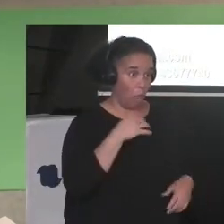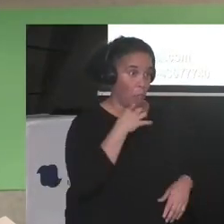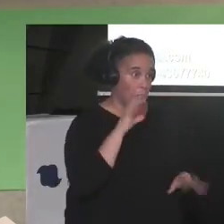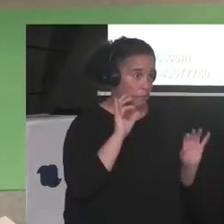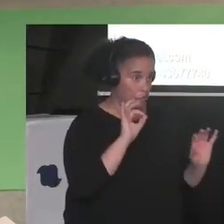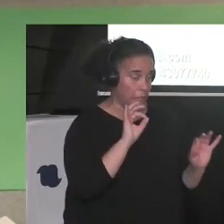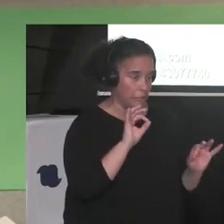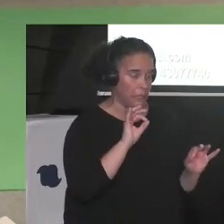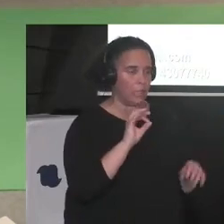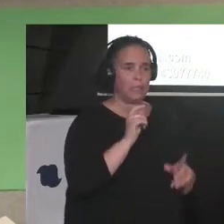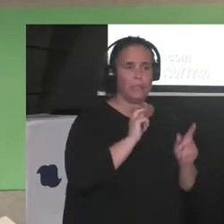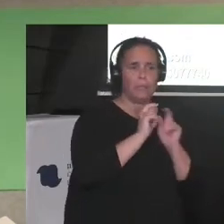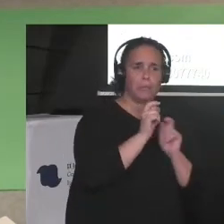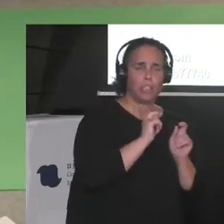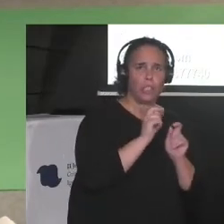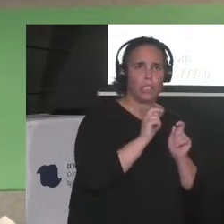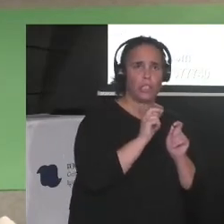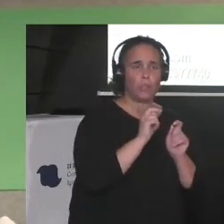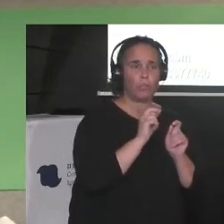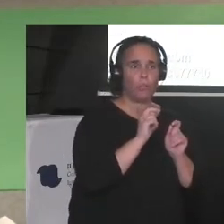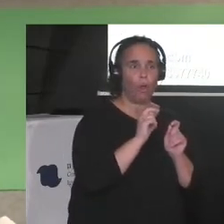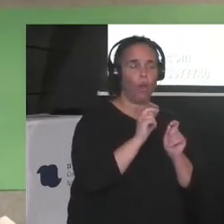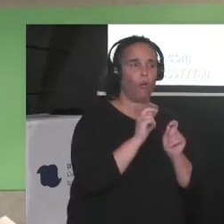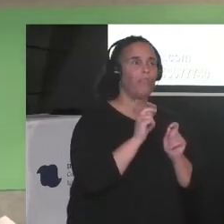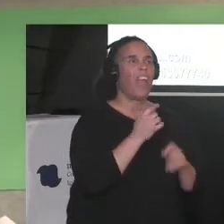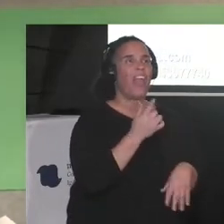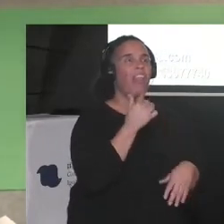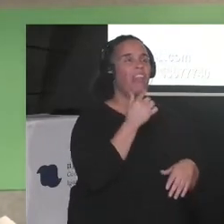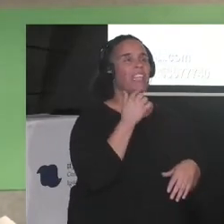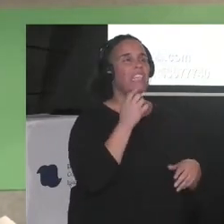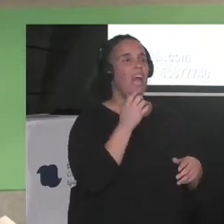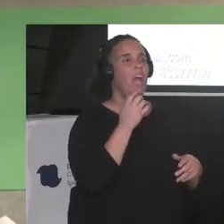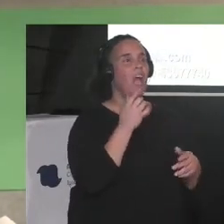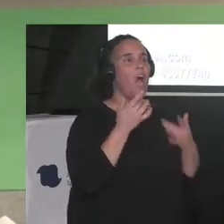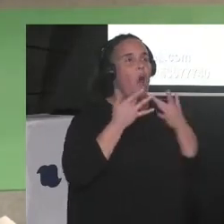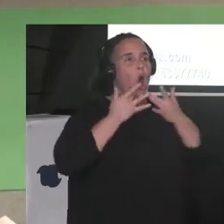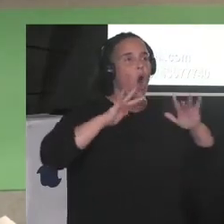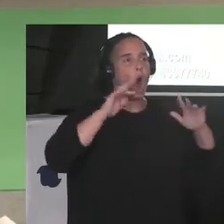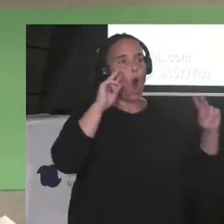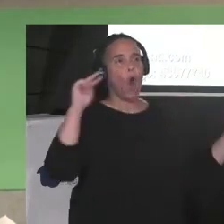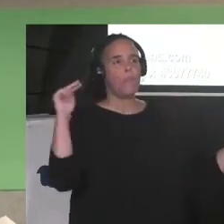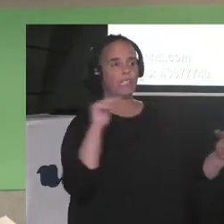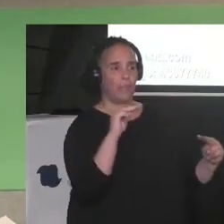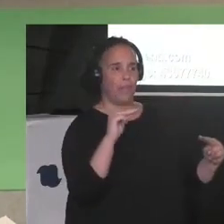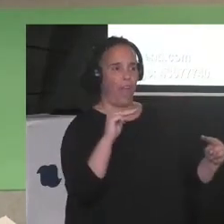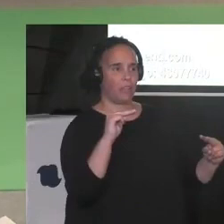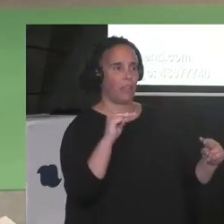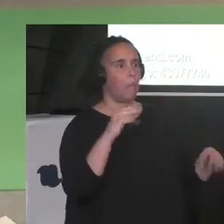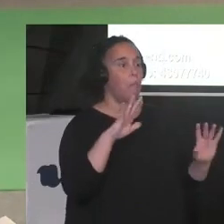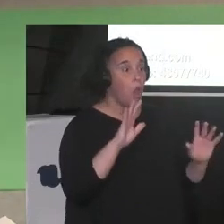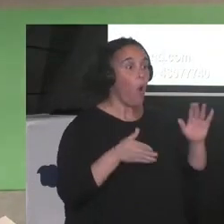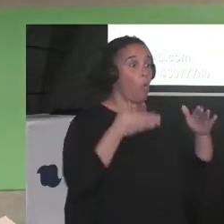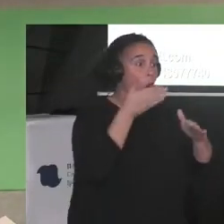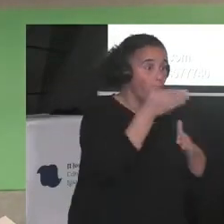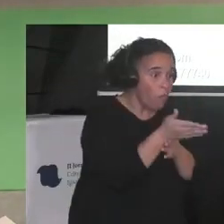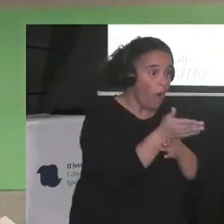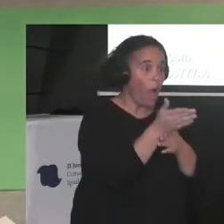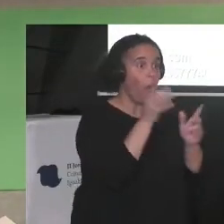periodismo que se llena la boca con la palabra objetividad no es capaz de una cobertura objetiva. Esa es la conclusión.